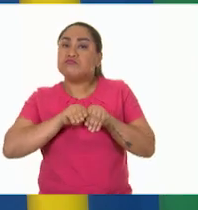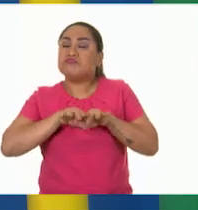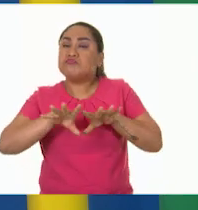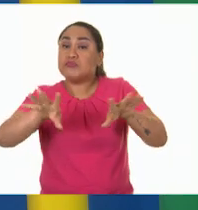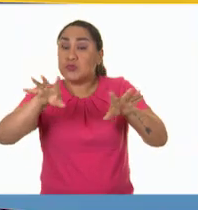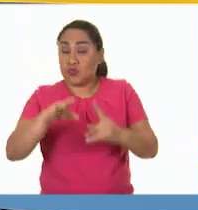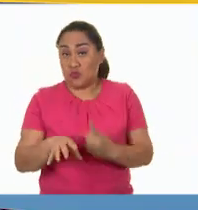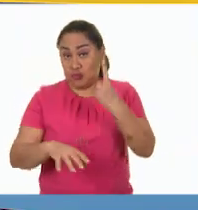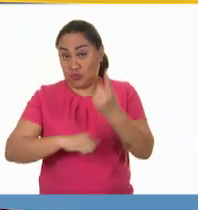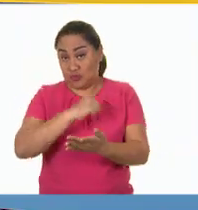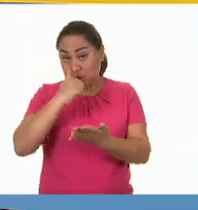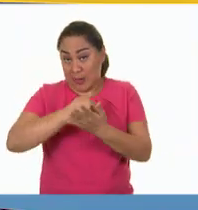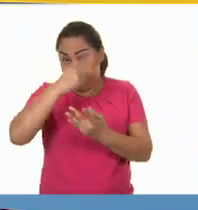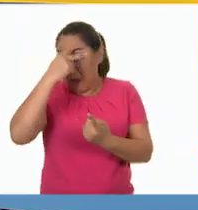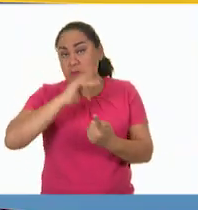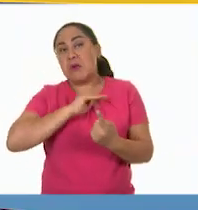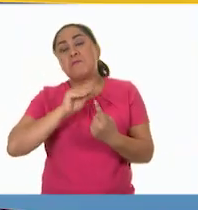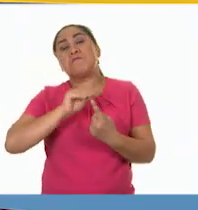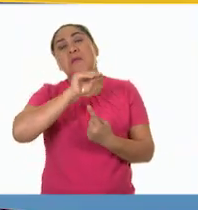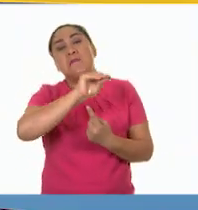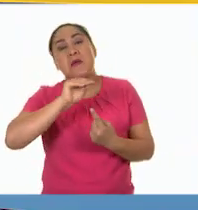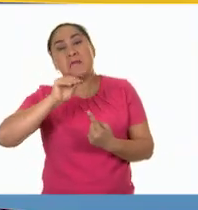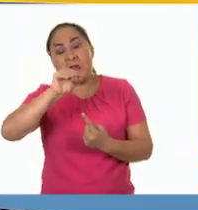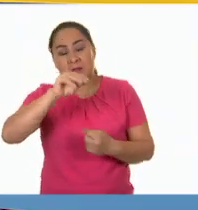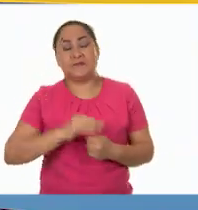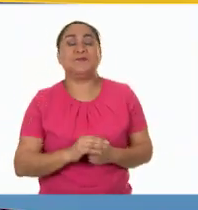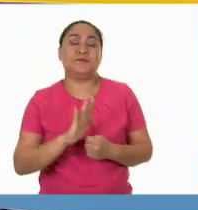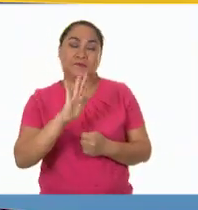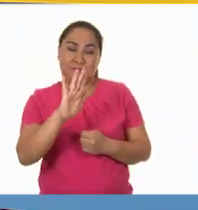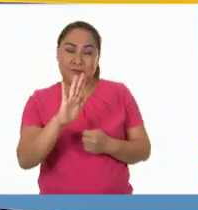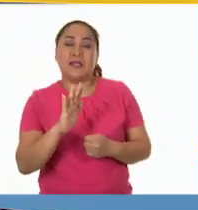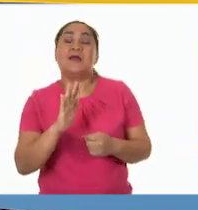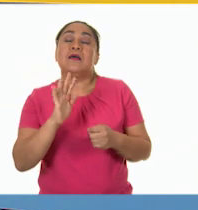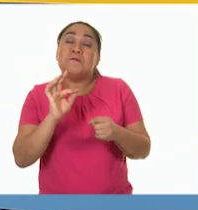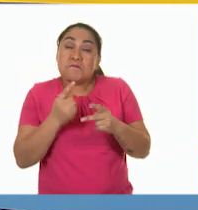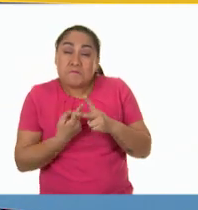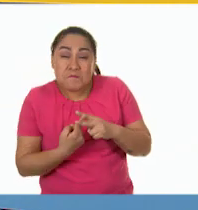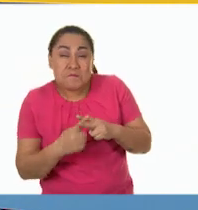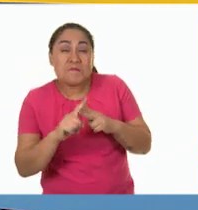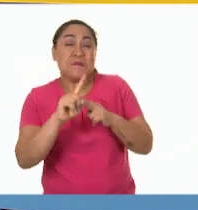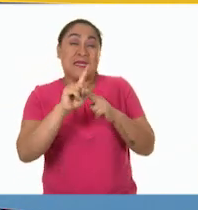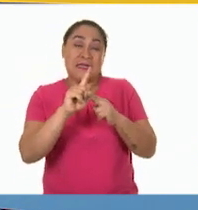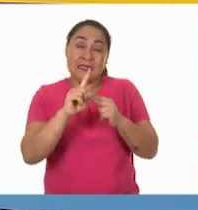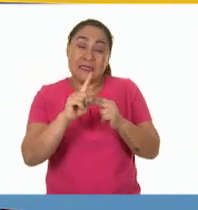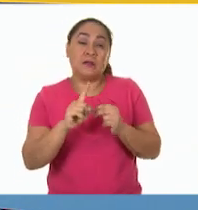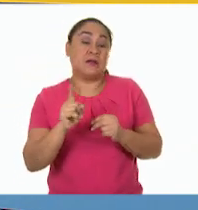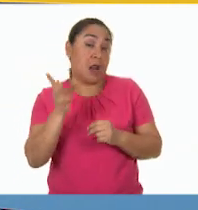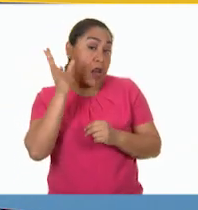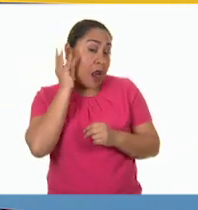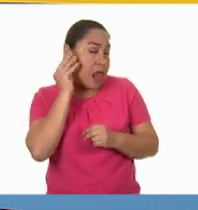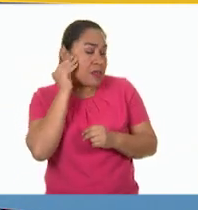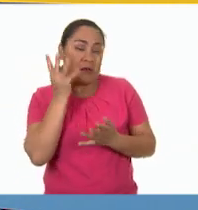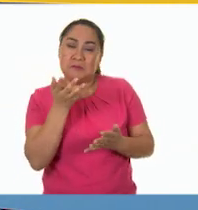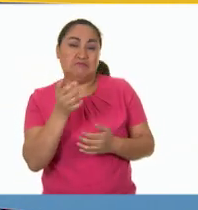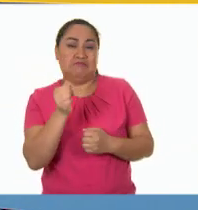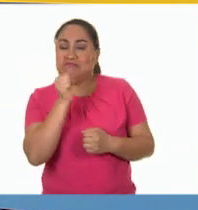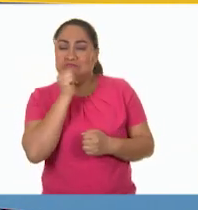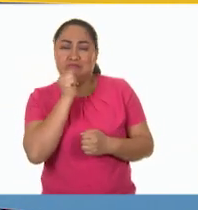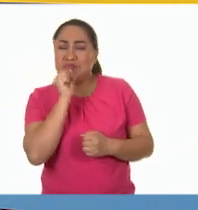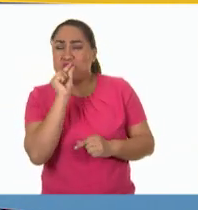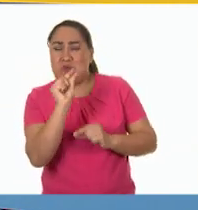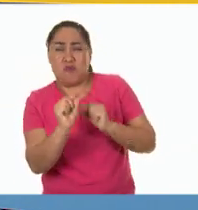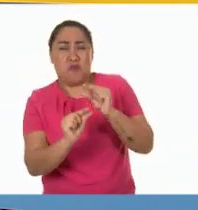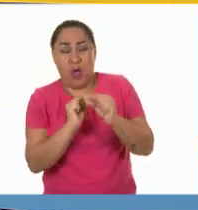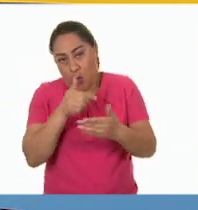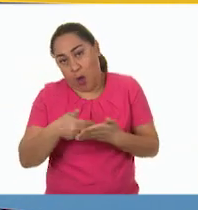de la capital. Sí. Aunque hay que considerar que durante sus primeros años la radio aún no tomaba la función que tiene hoy en día,